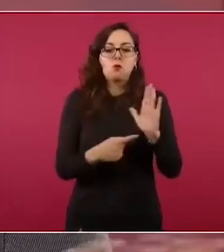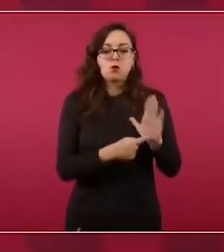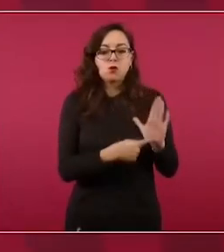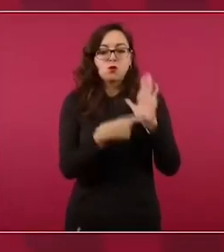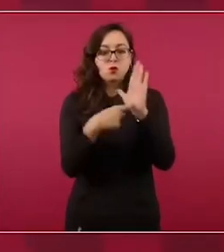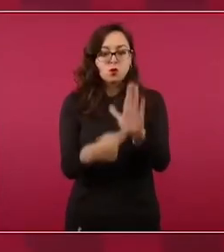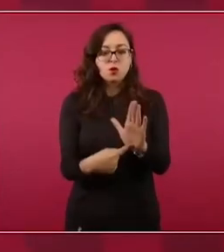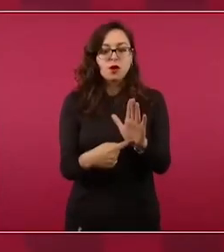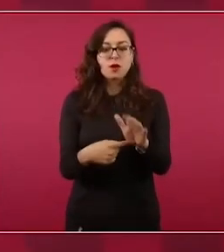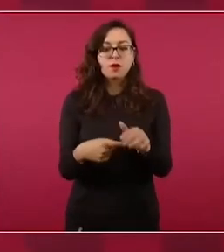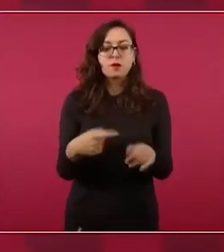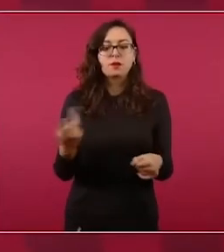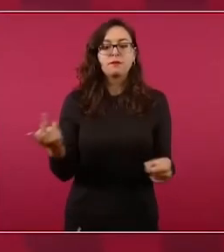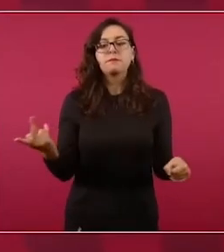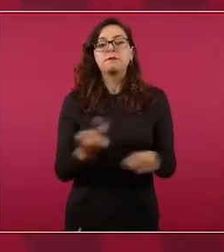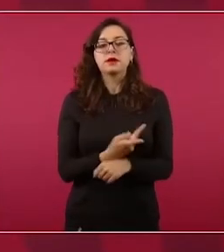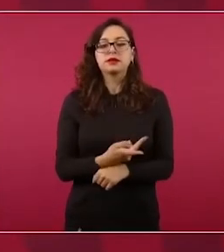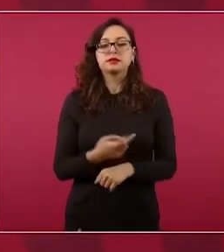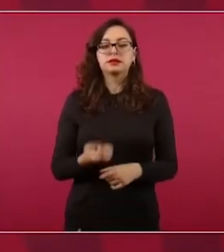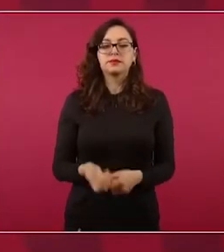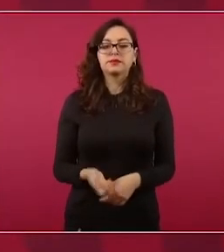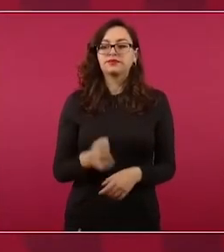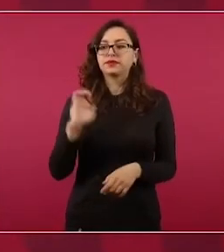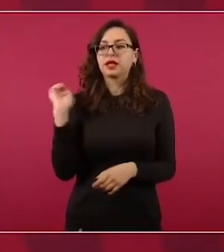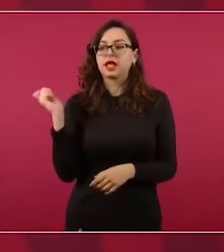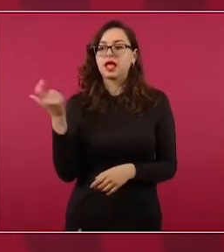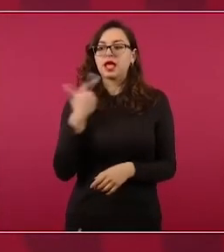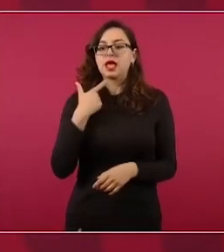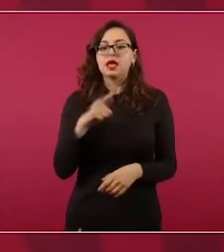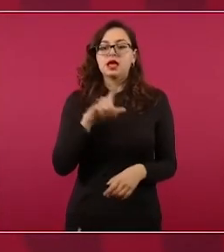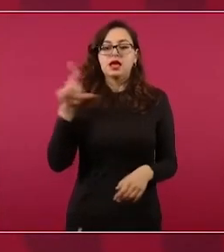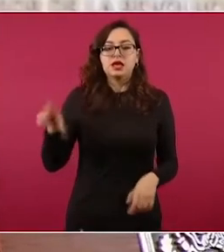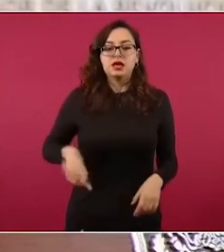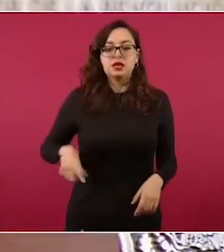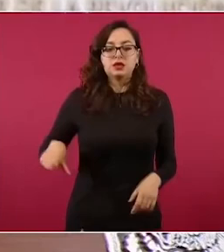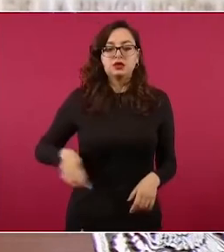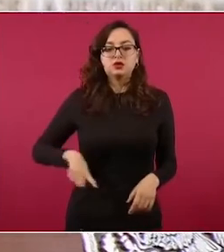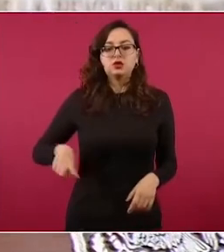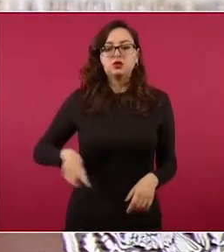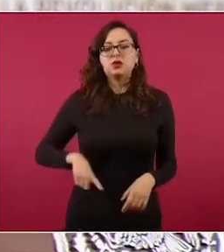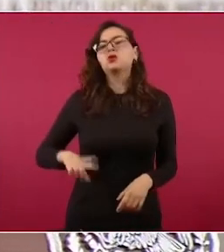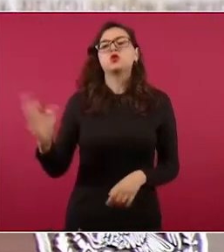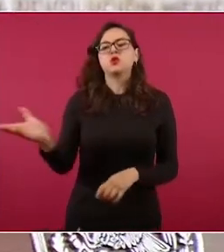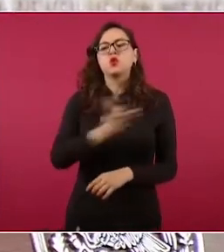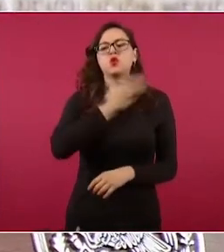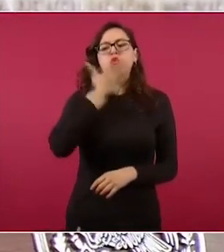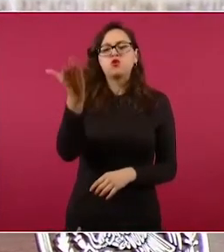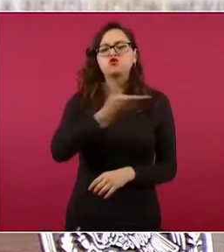anteriores, pues era una práctica común